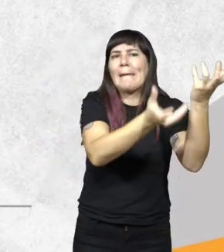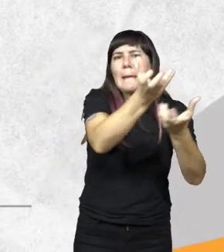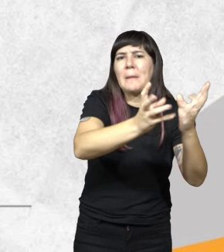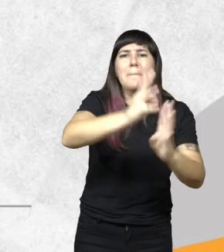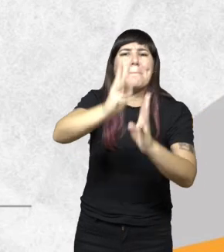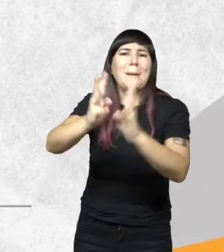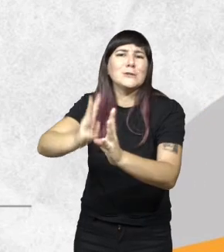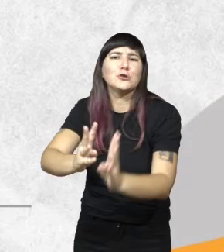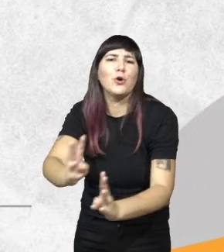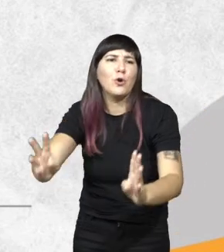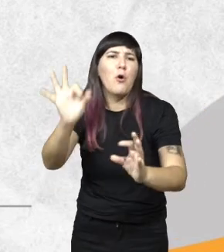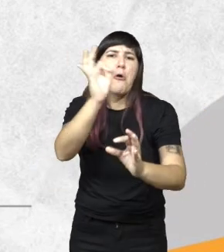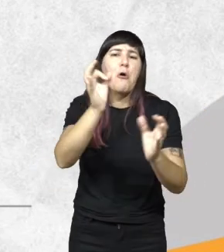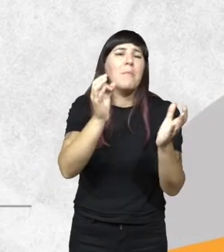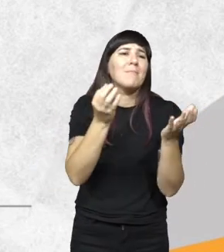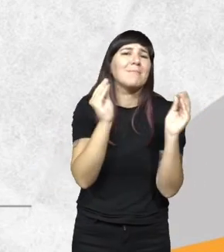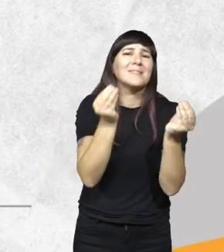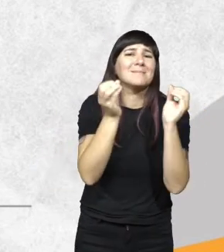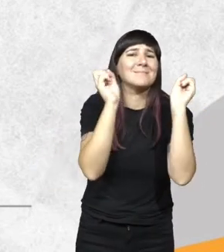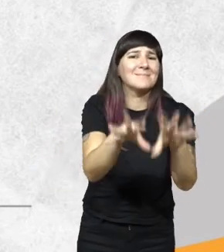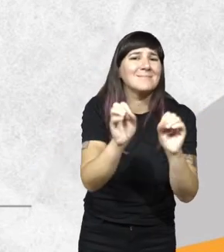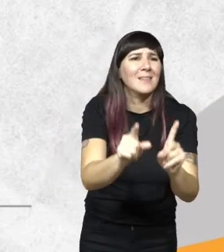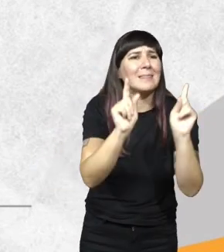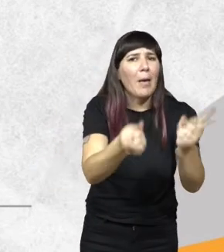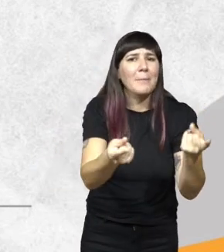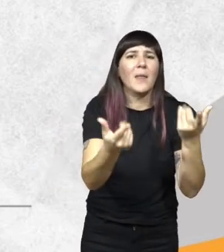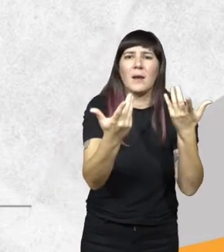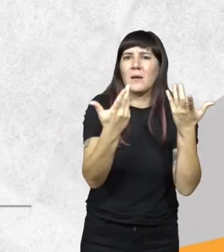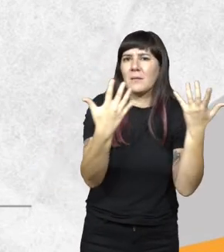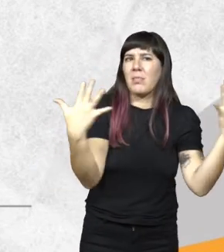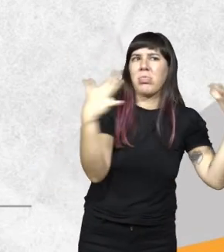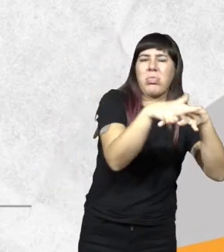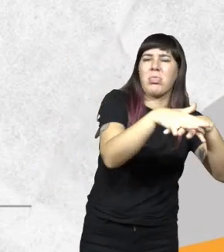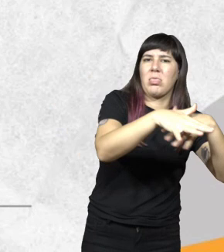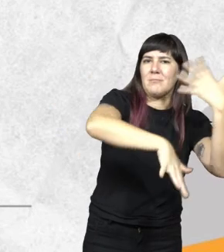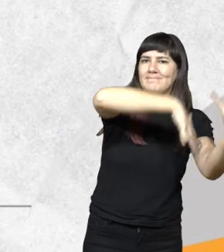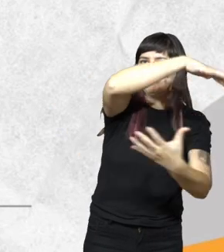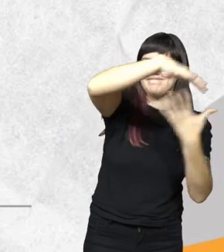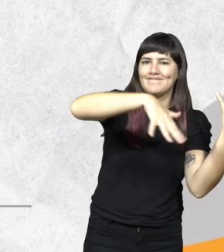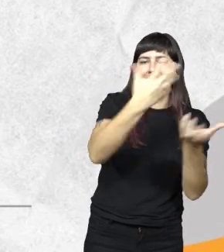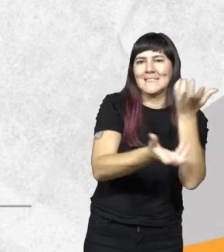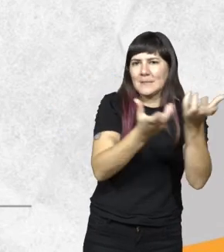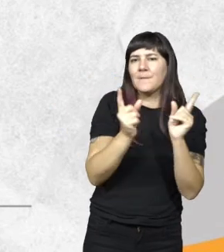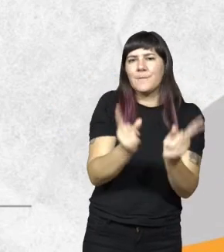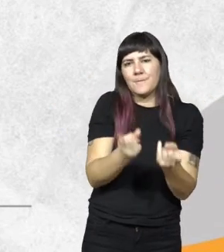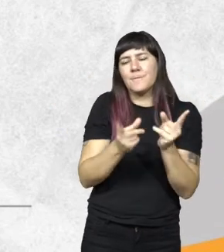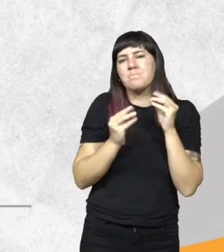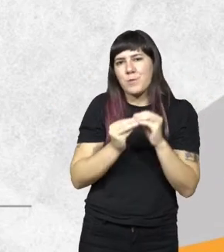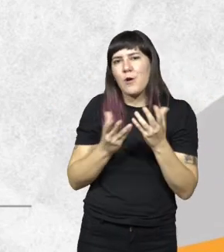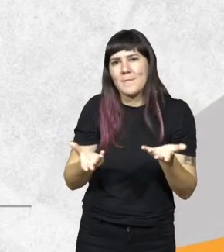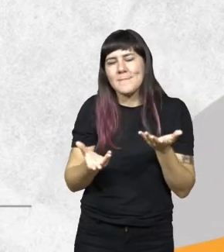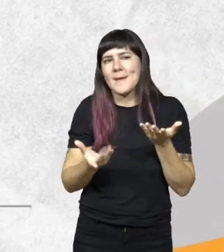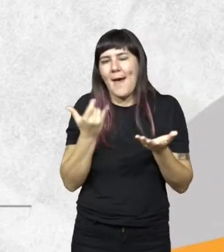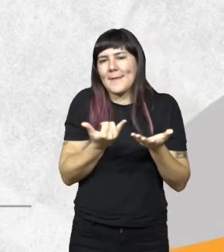de residuos sólidos a los fuegos que hay en los vaciaderos hacia lo abierto entonces por eso seguimos teniendo este problema